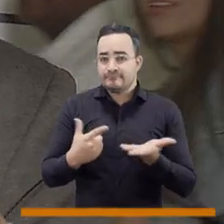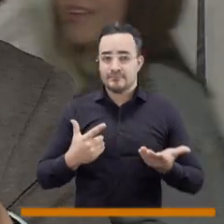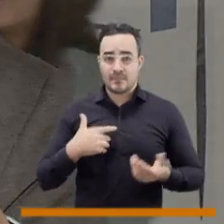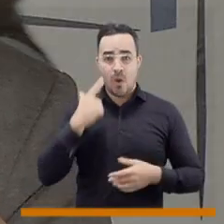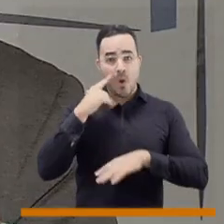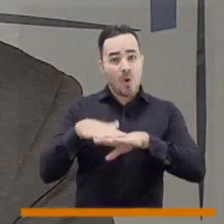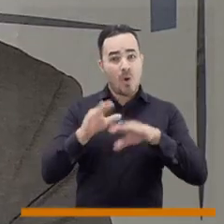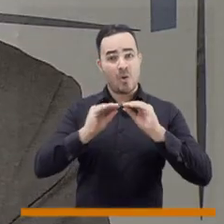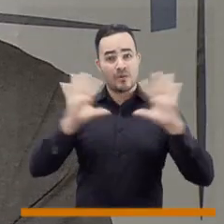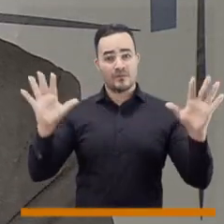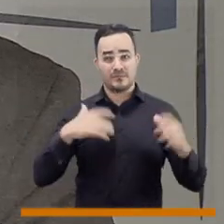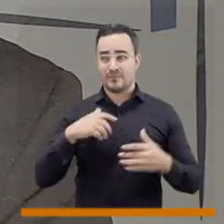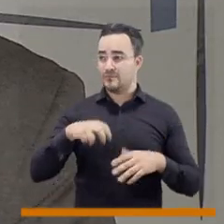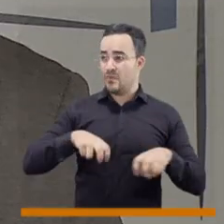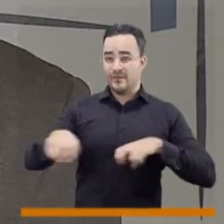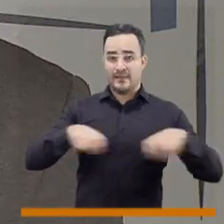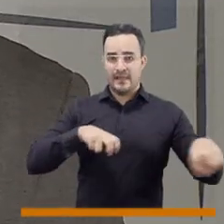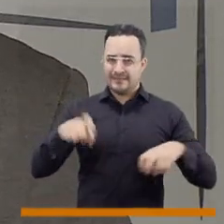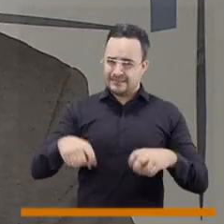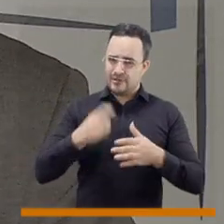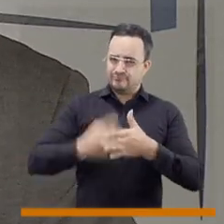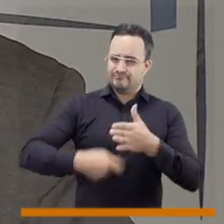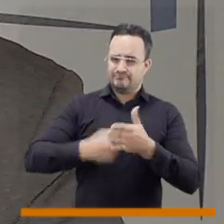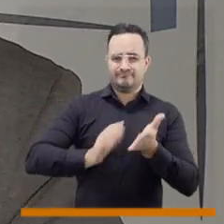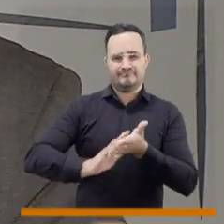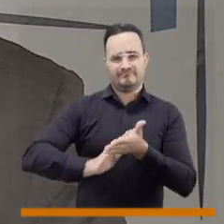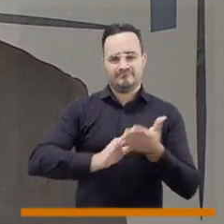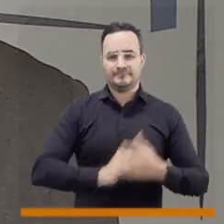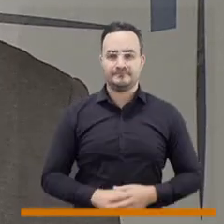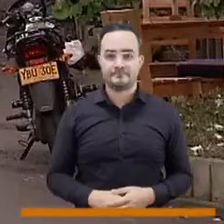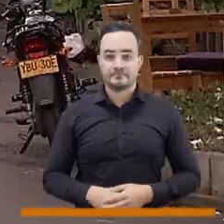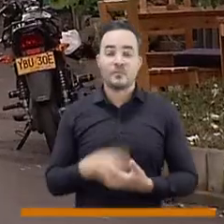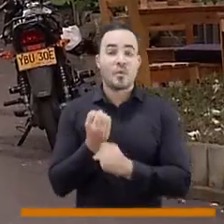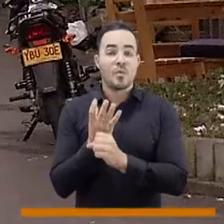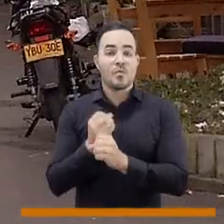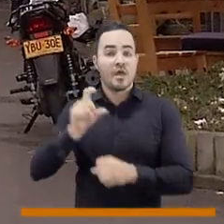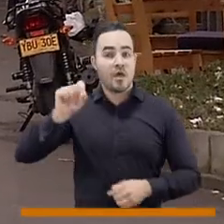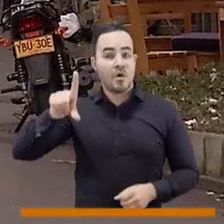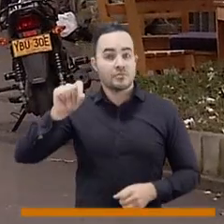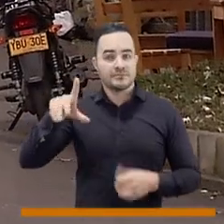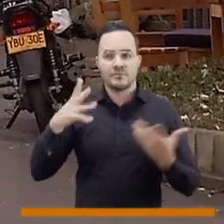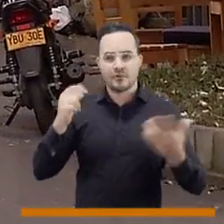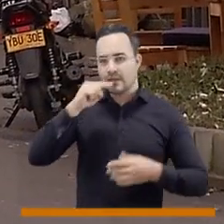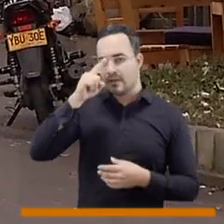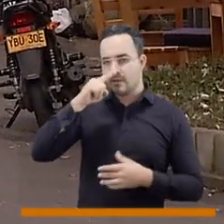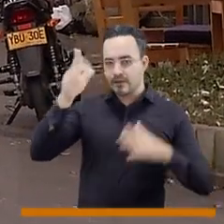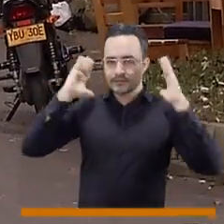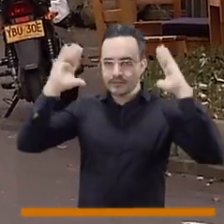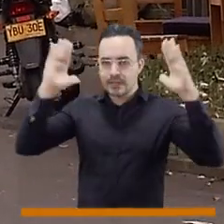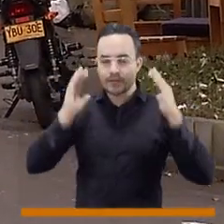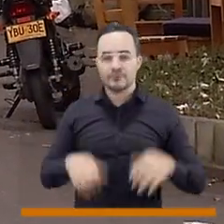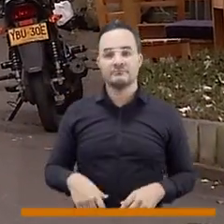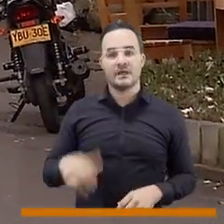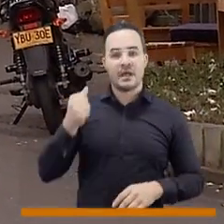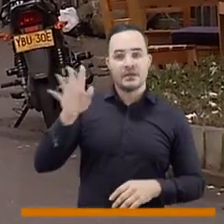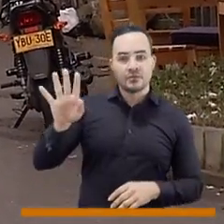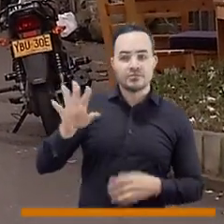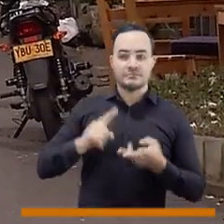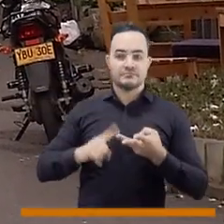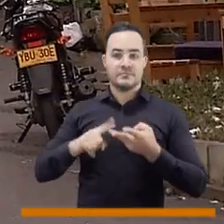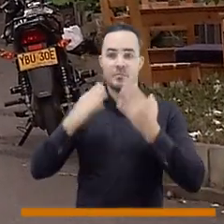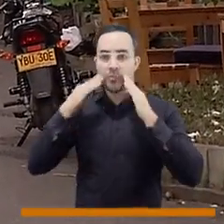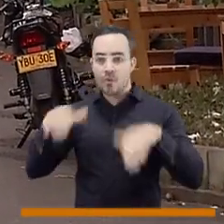seriedad e intervenir con mucha contundencia para buscar que en esta ciudad la movilidad sea mucho mejor. Las comunas 11,